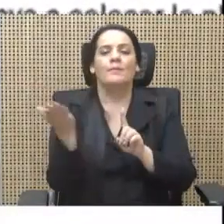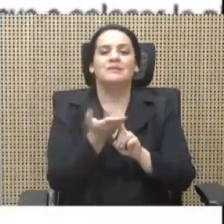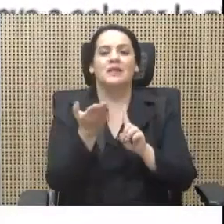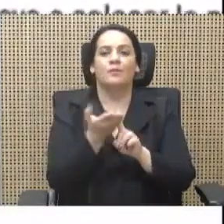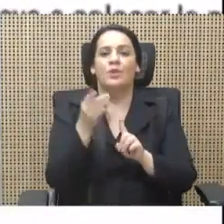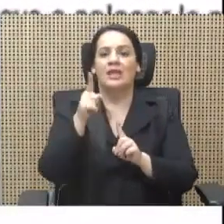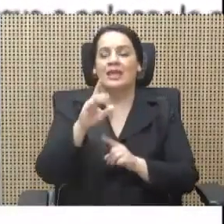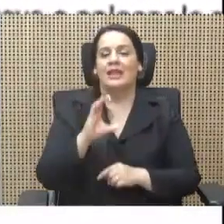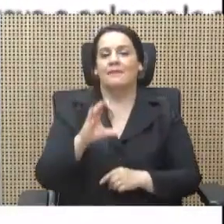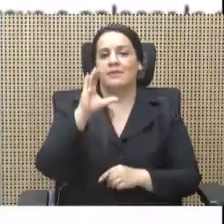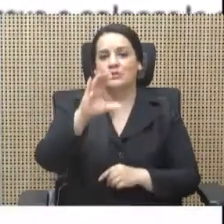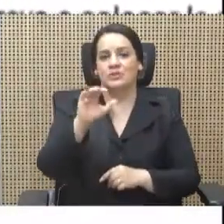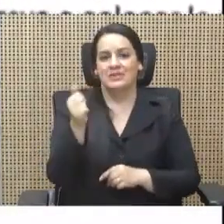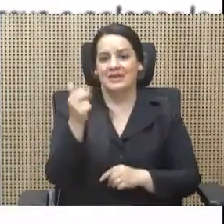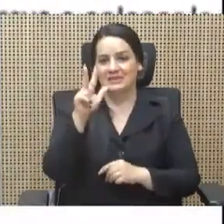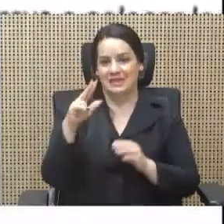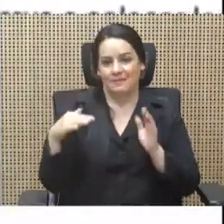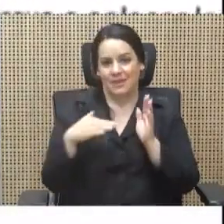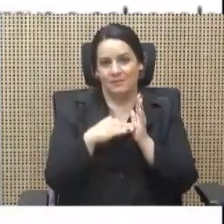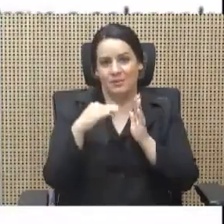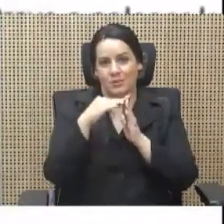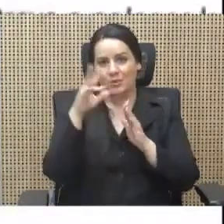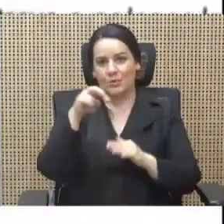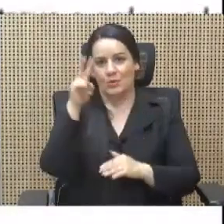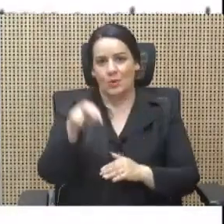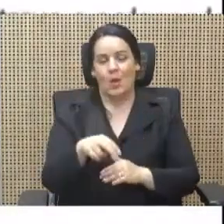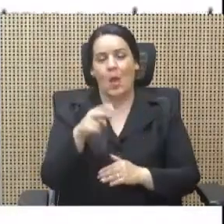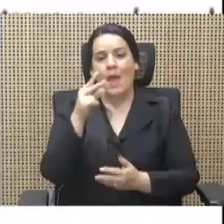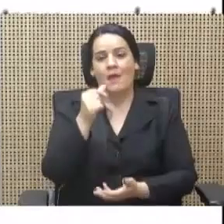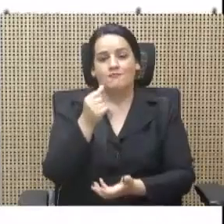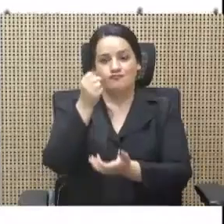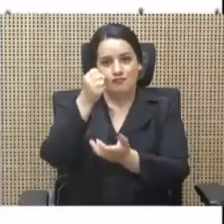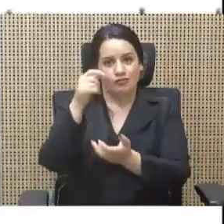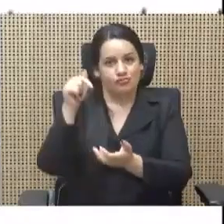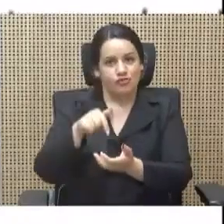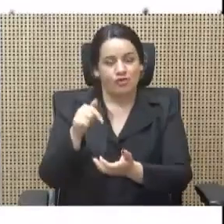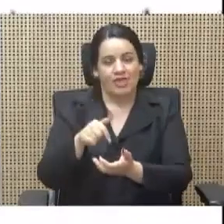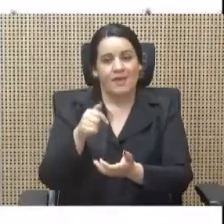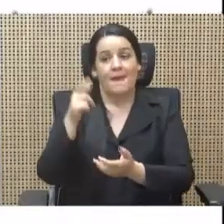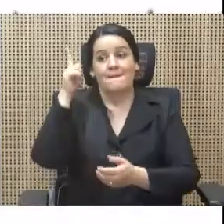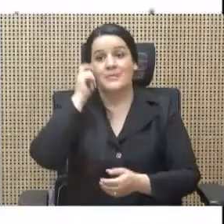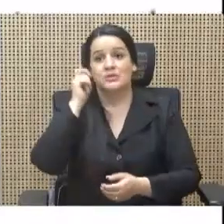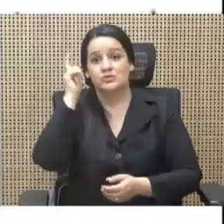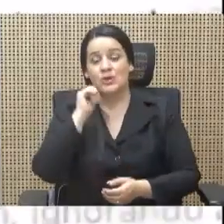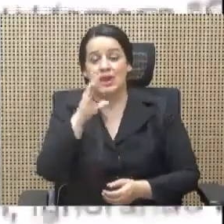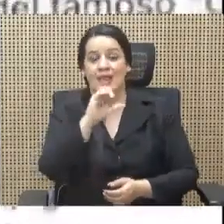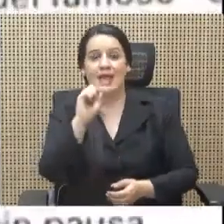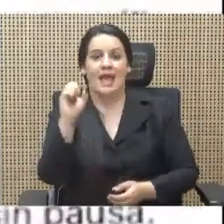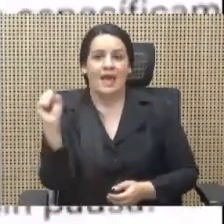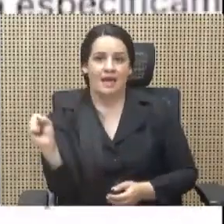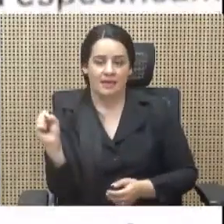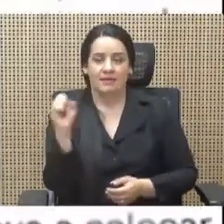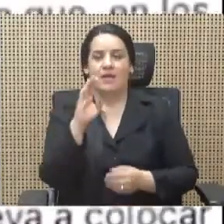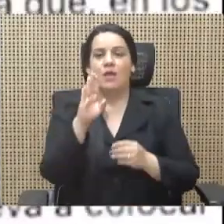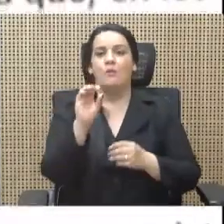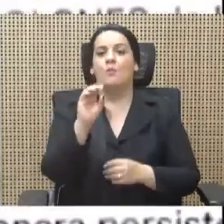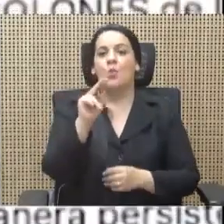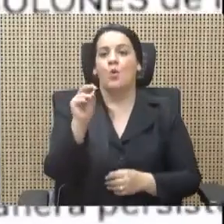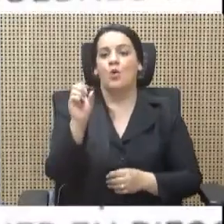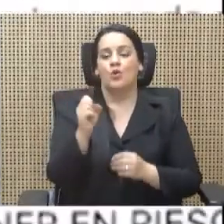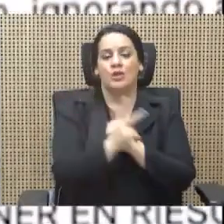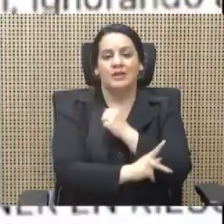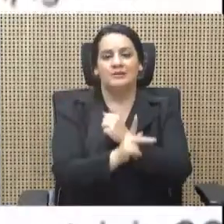millones de colones del fondo de pensiones de la caja en bonos de la Nación se hizo por amor a la patria. La exdiputada